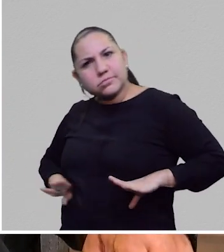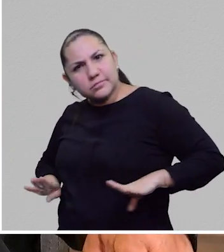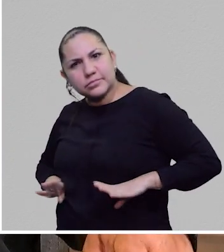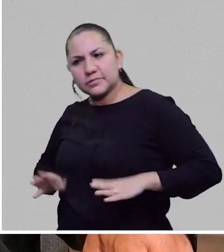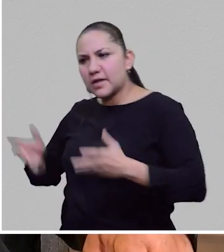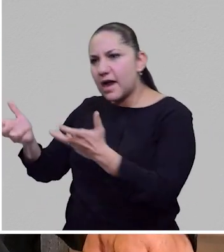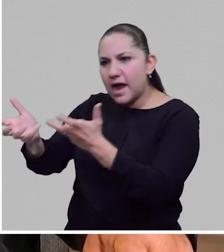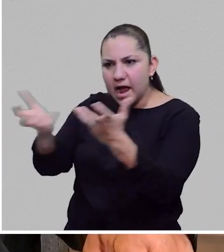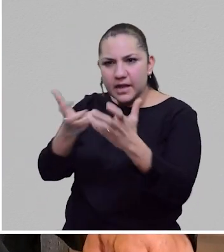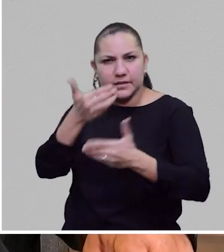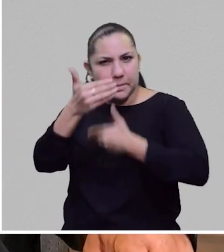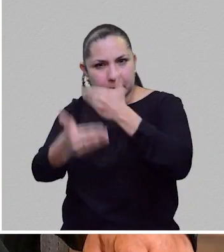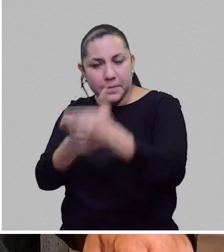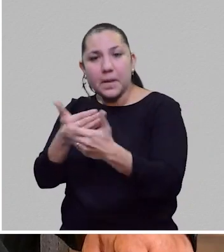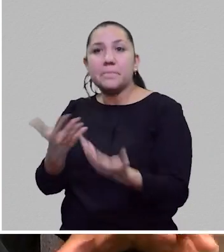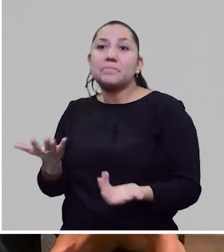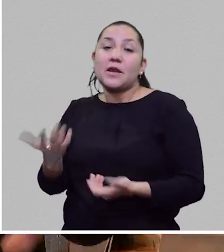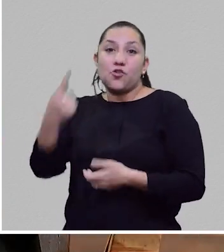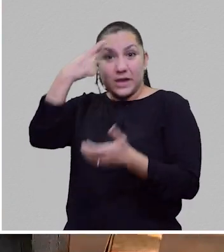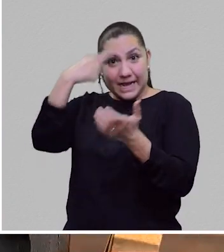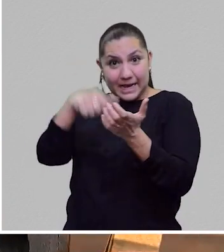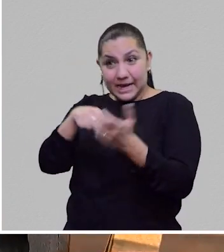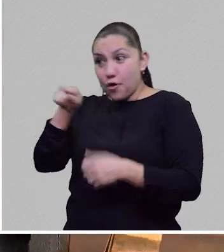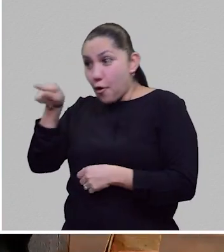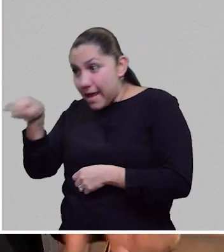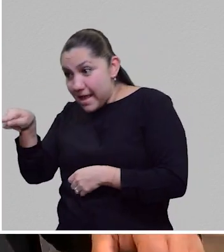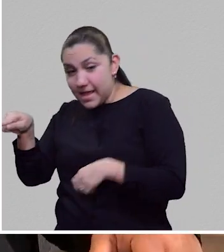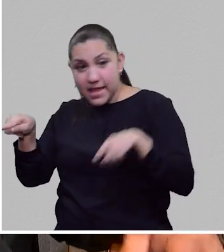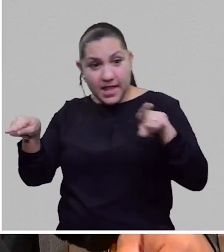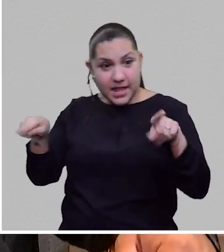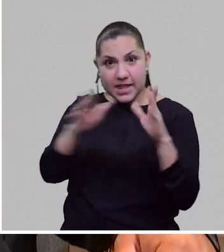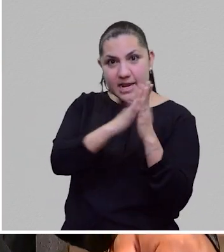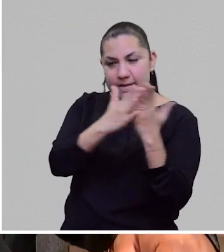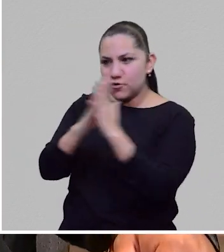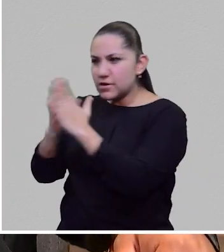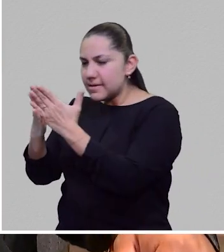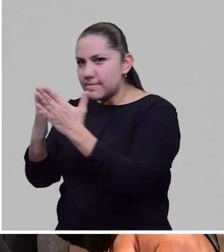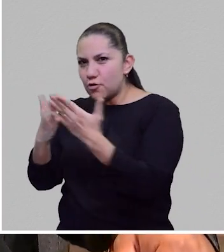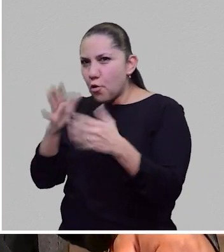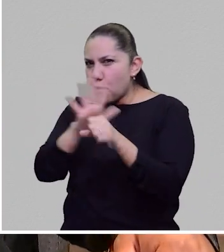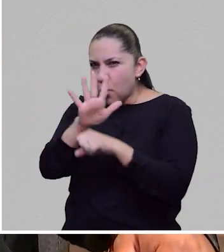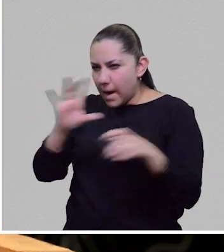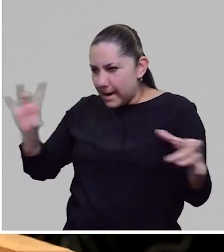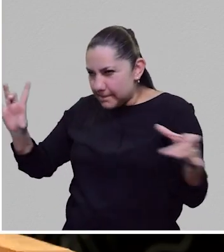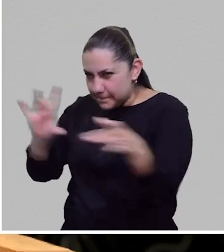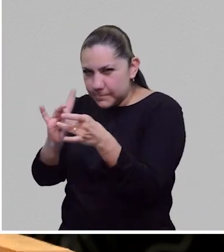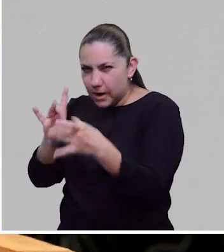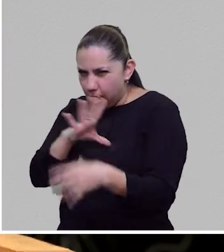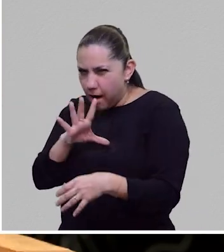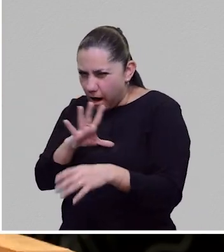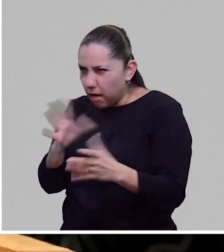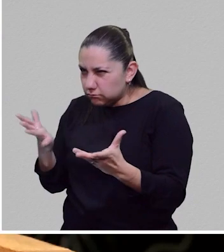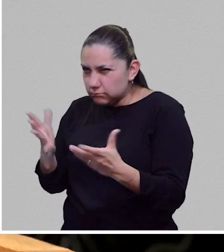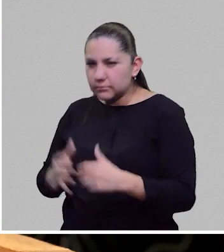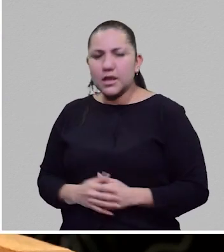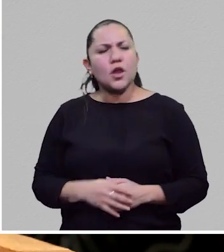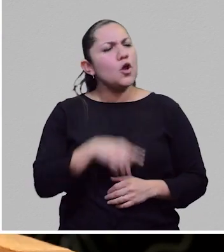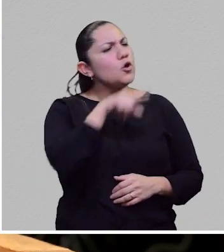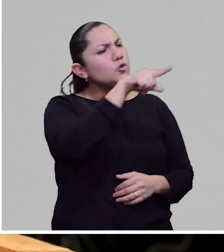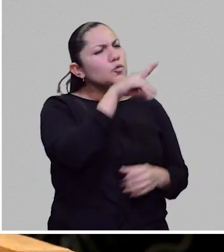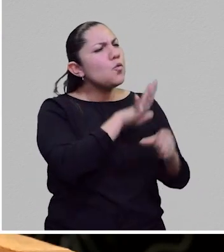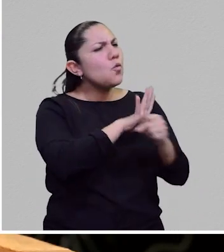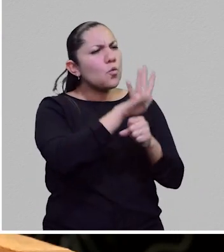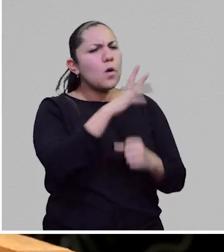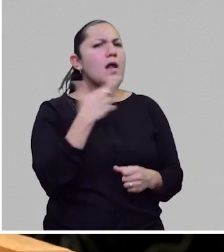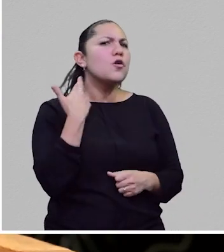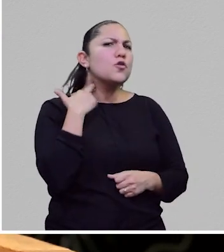explícitamente, pero creo que se convergen ahí, hay algo que los uno. ¿Y cuál es el robot? sea, si podemos decir una figura de robot que más te